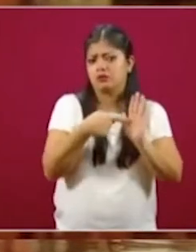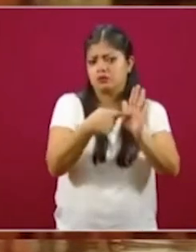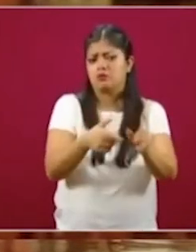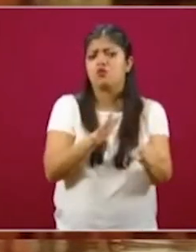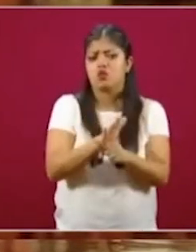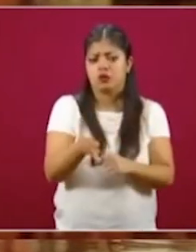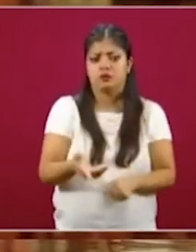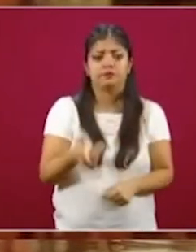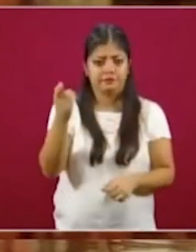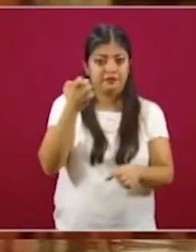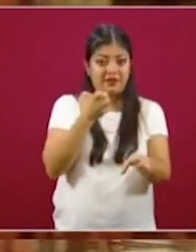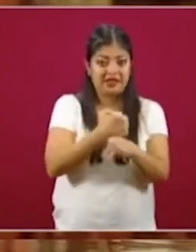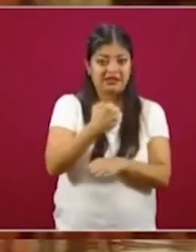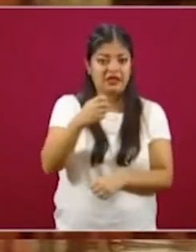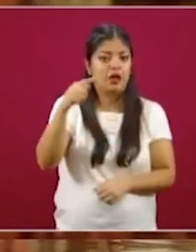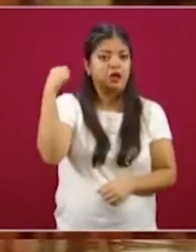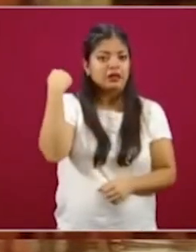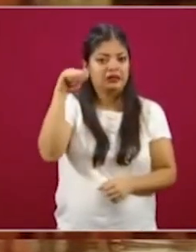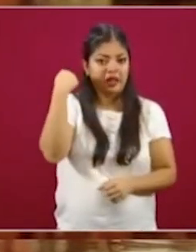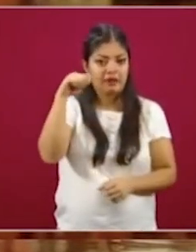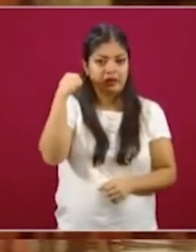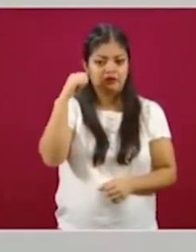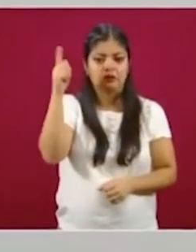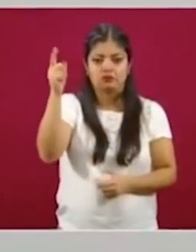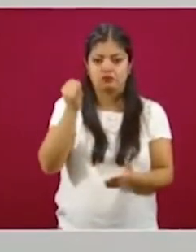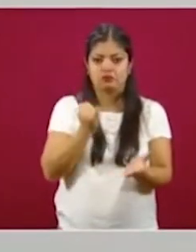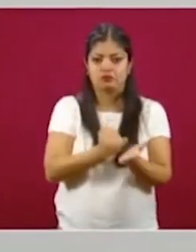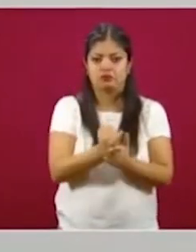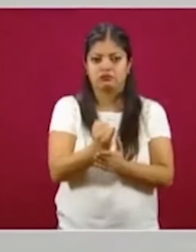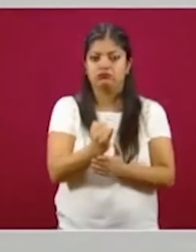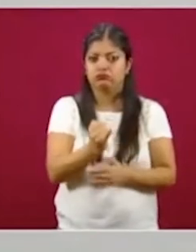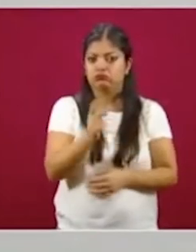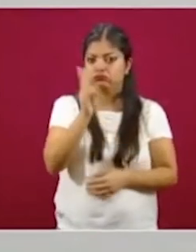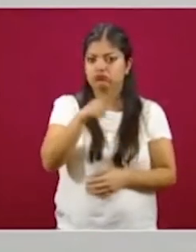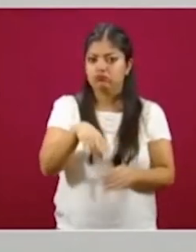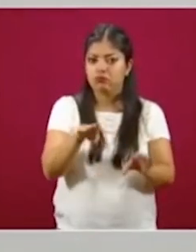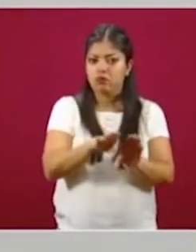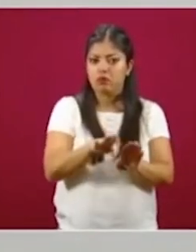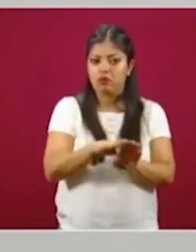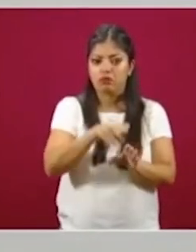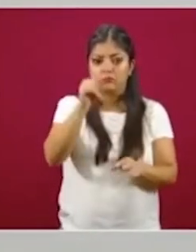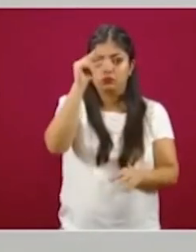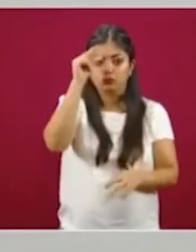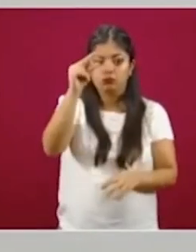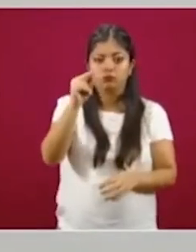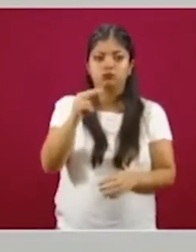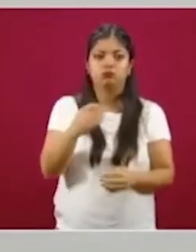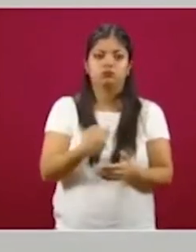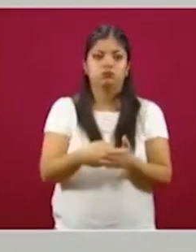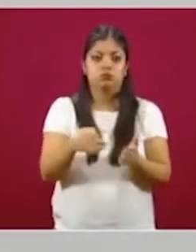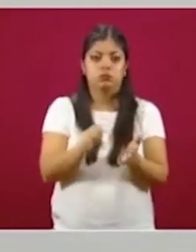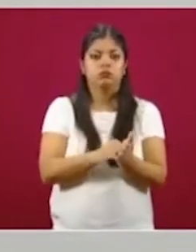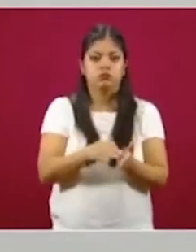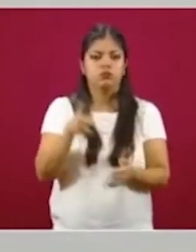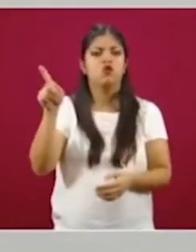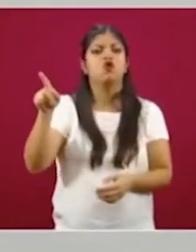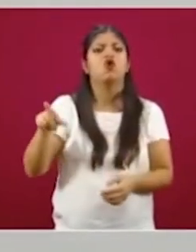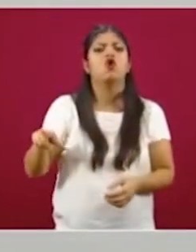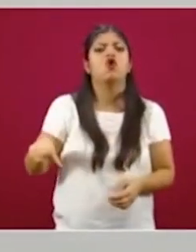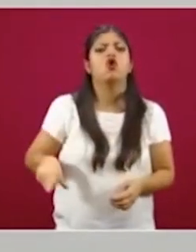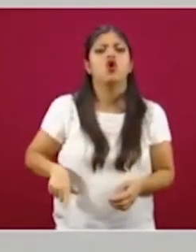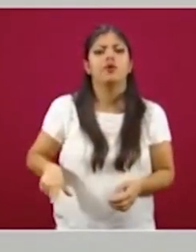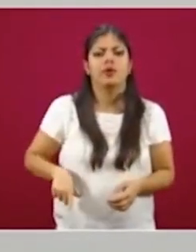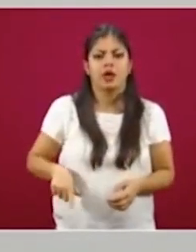En el estado de Tabasco se tomó una decisión que nos parece vanguardista, inteligente y valiente. El gobernador dispuso de un